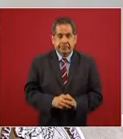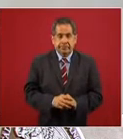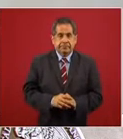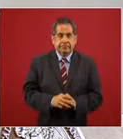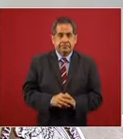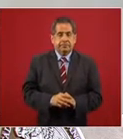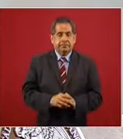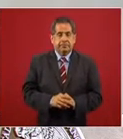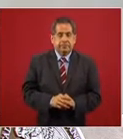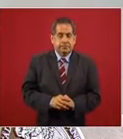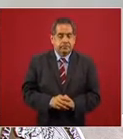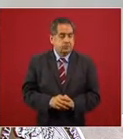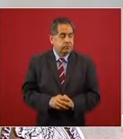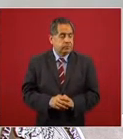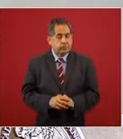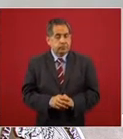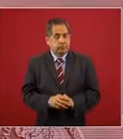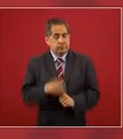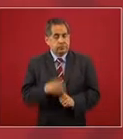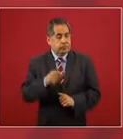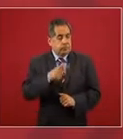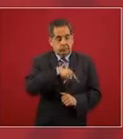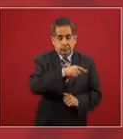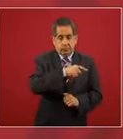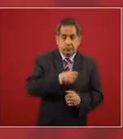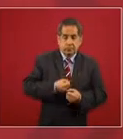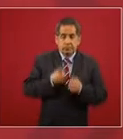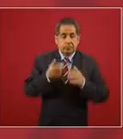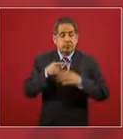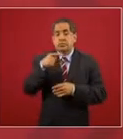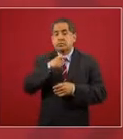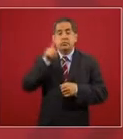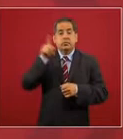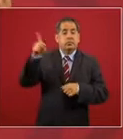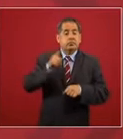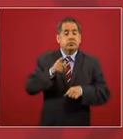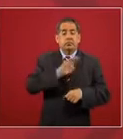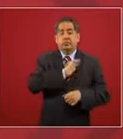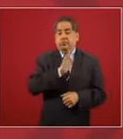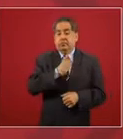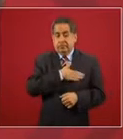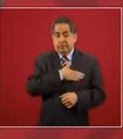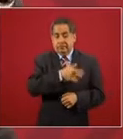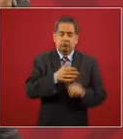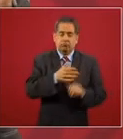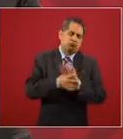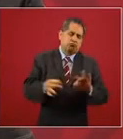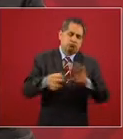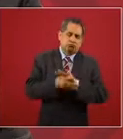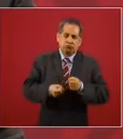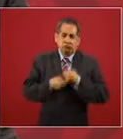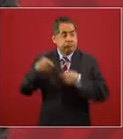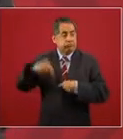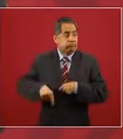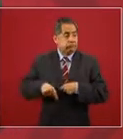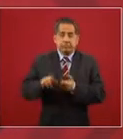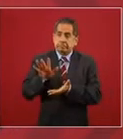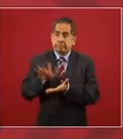las declaraciones que hizo en España el señor Lozoya se dieron a conocer aquí